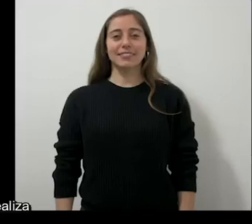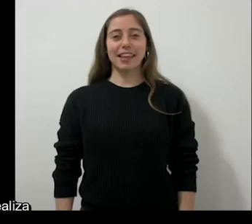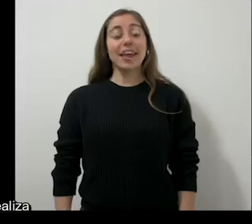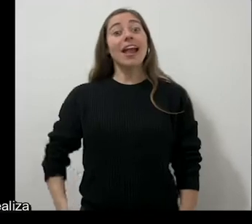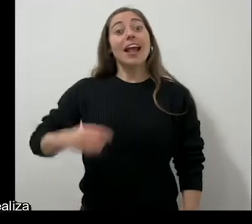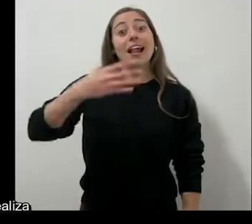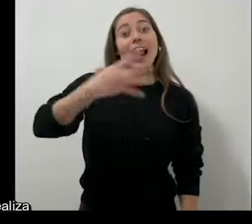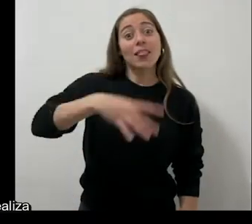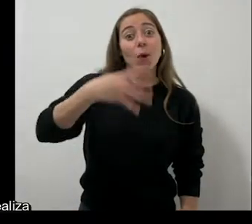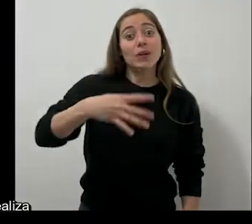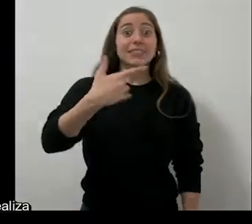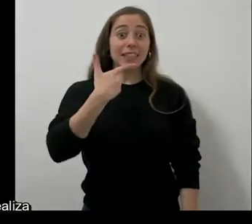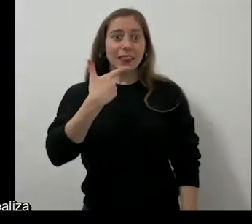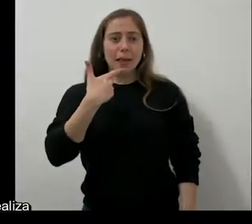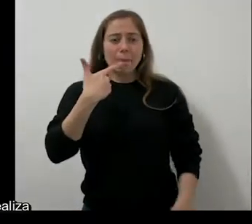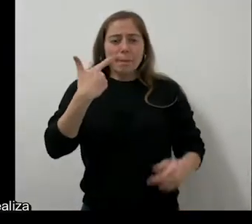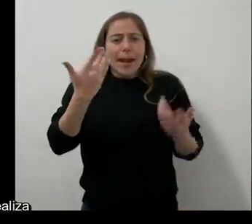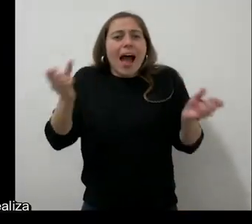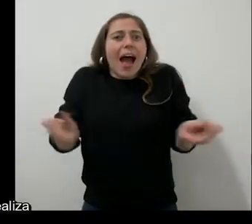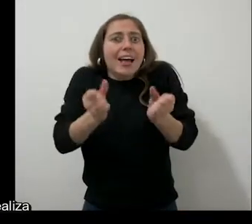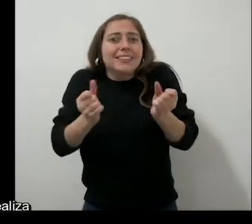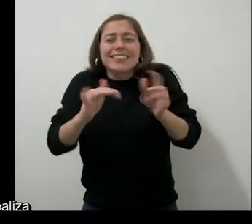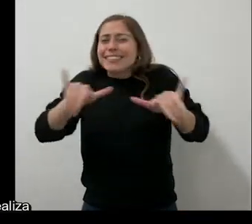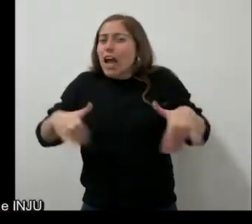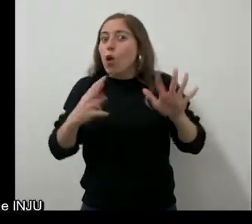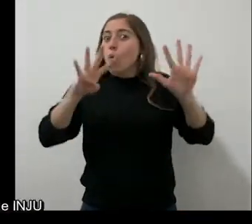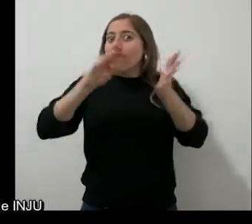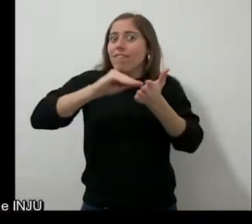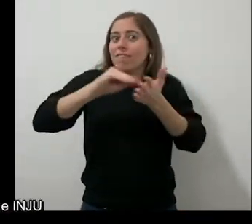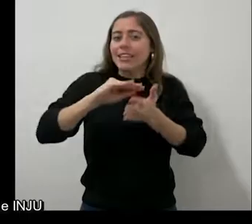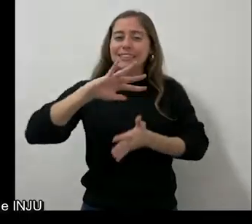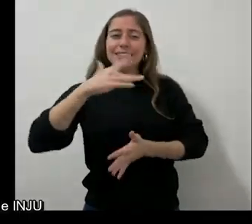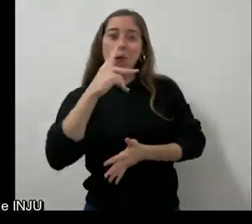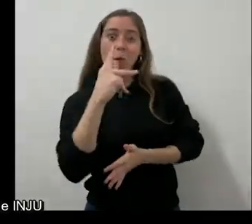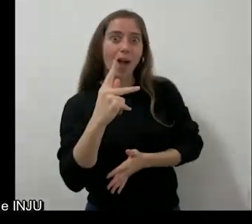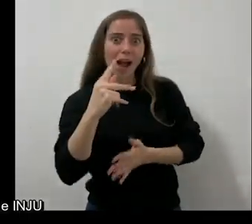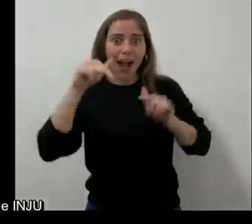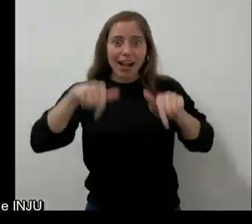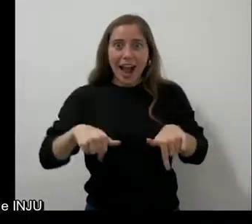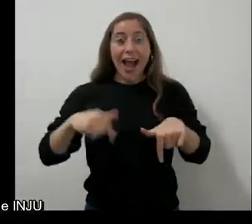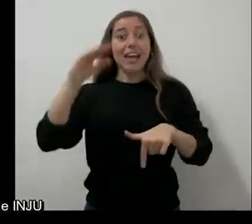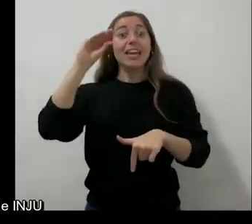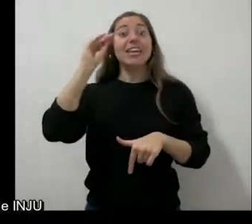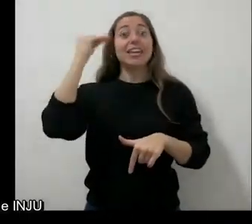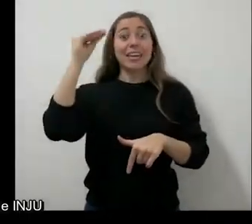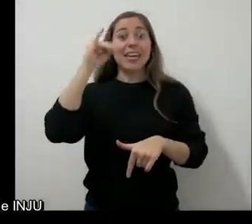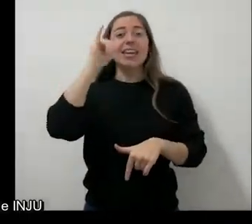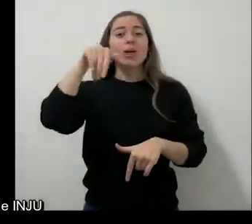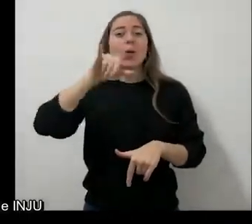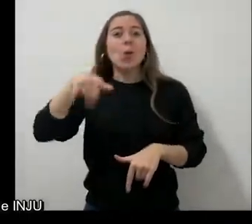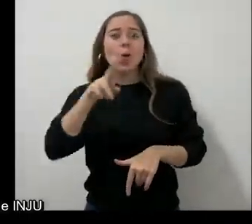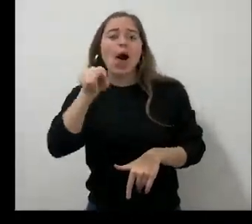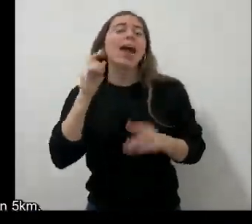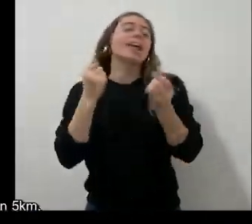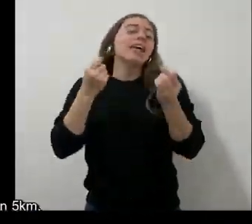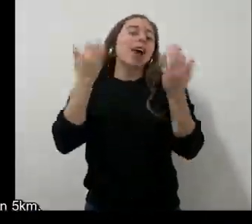El 14 de septiembre se realiza la novena correcaminata de INCU, donde se corre o camina 5